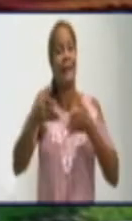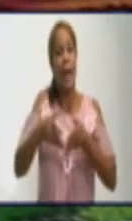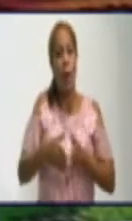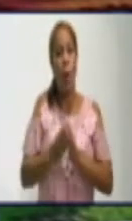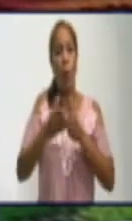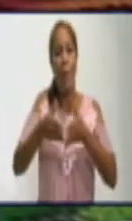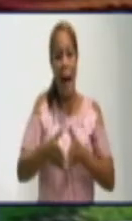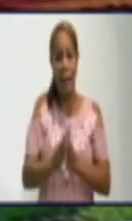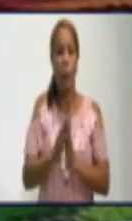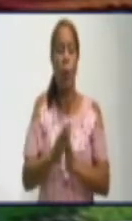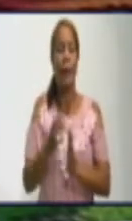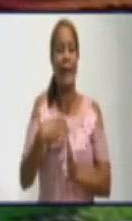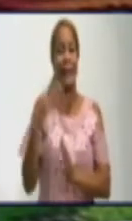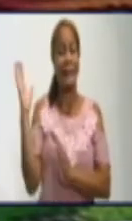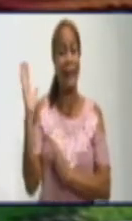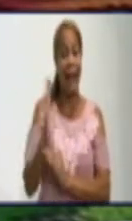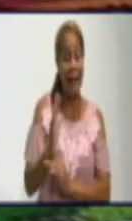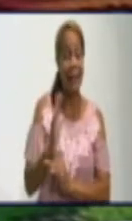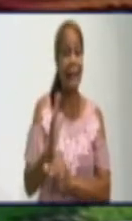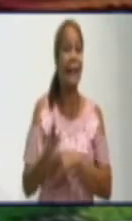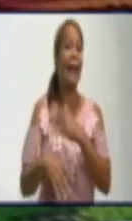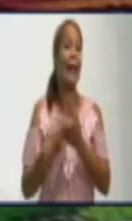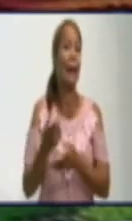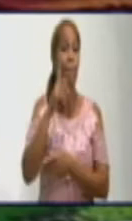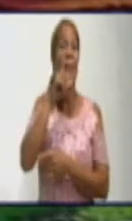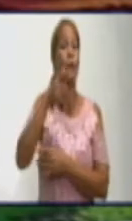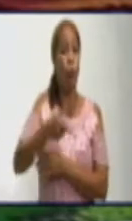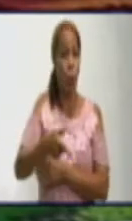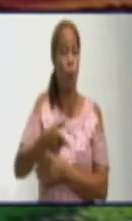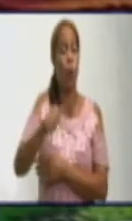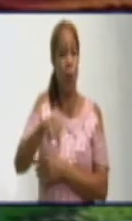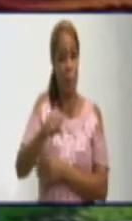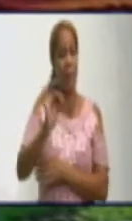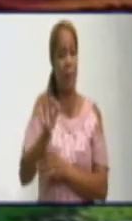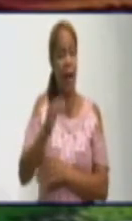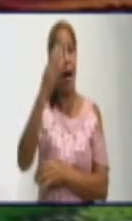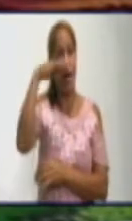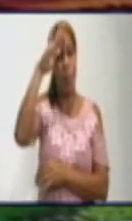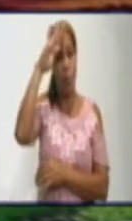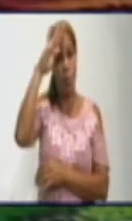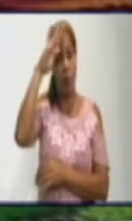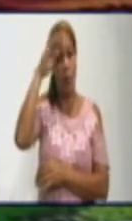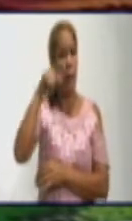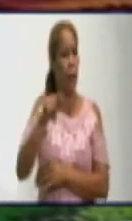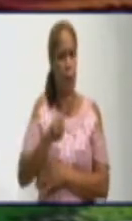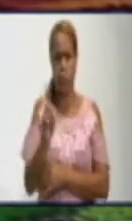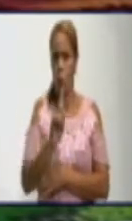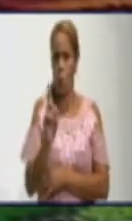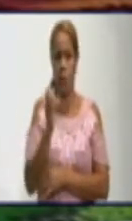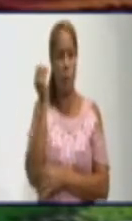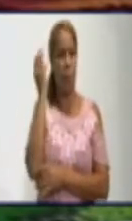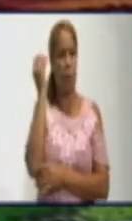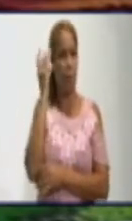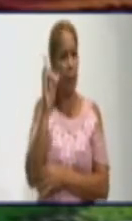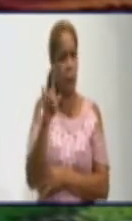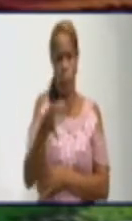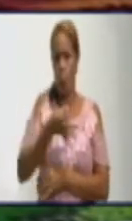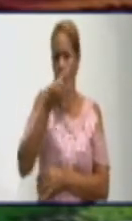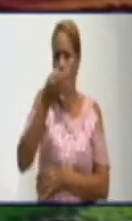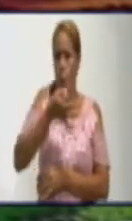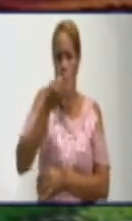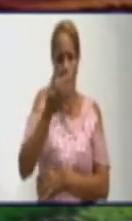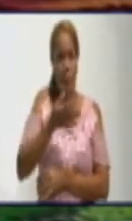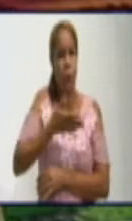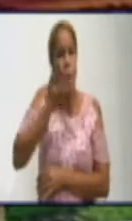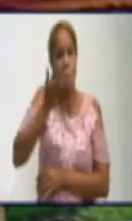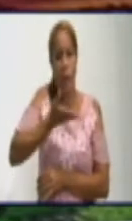petróleo a Cuba. Esto no es un invento, no es un cuento, no es nada. Es